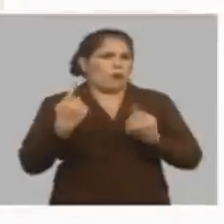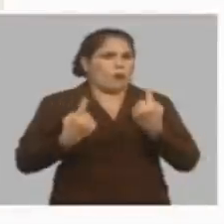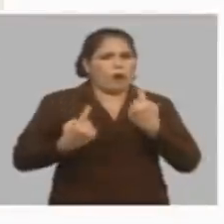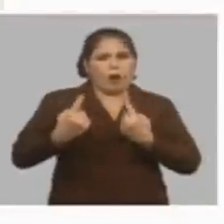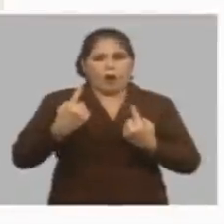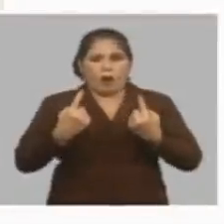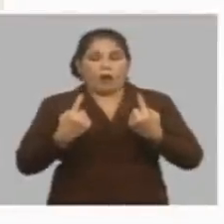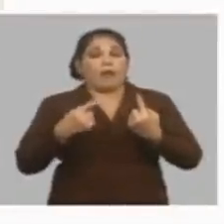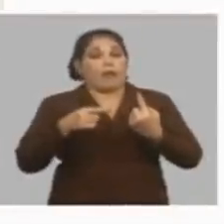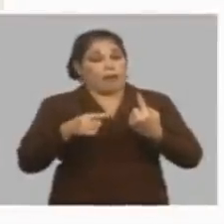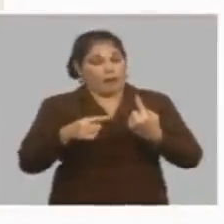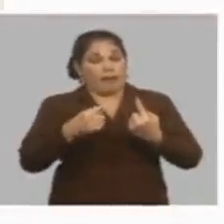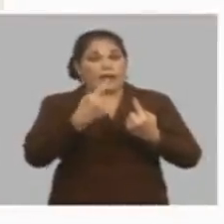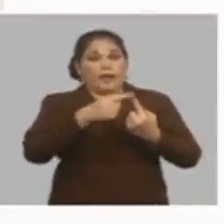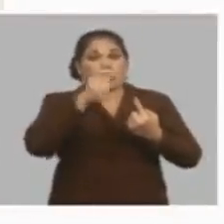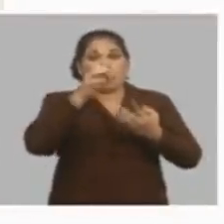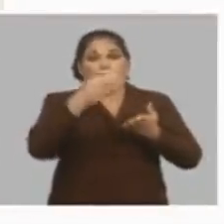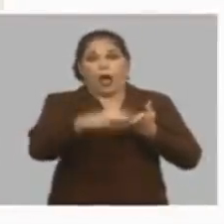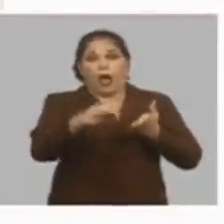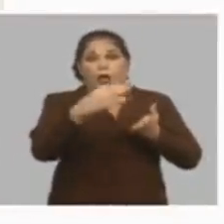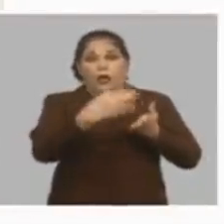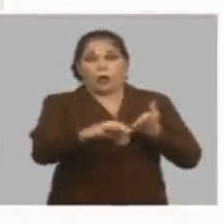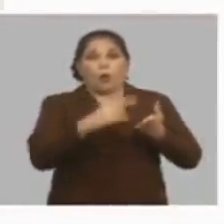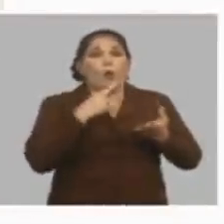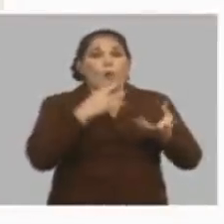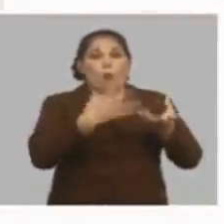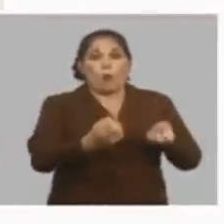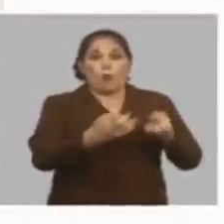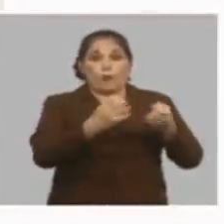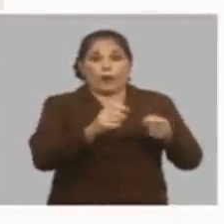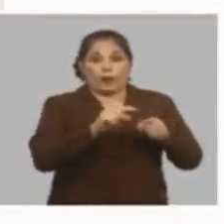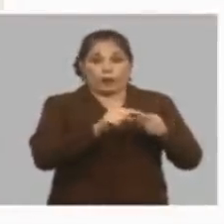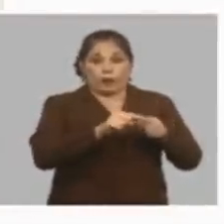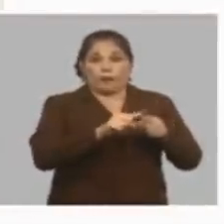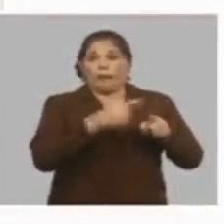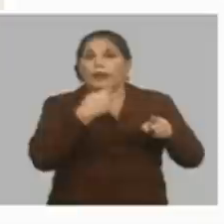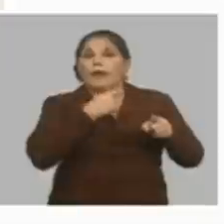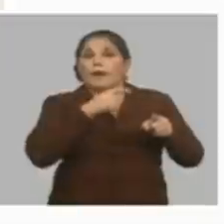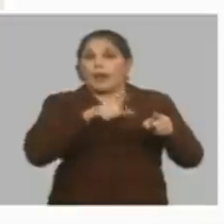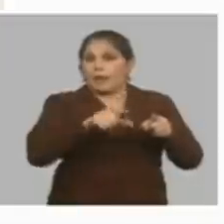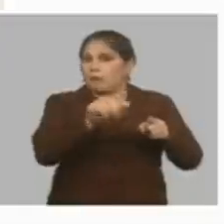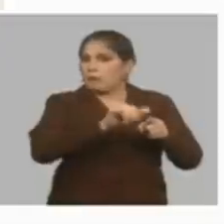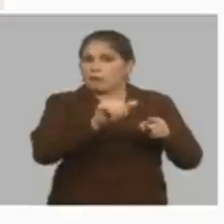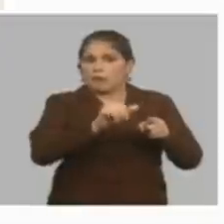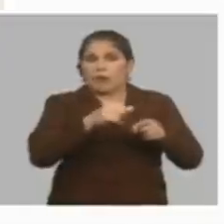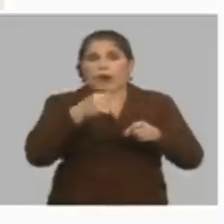esta es una ficha de costo del arroz cáscara húmedo y este ejemplo está hecho también con un tipo cambio 20